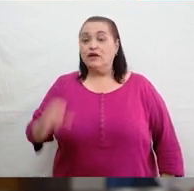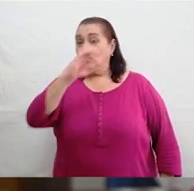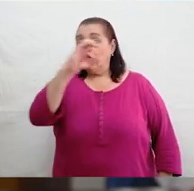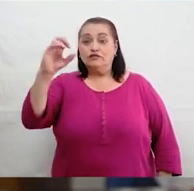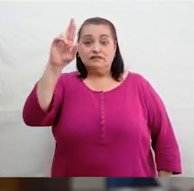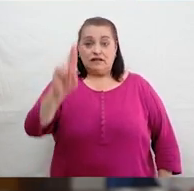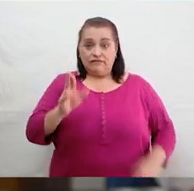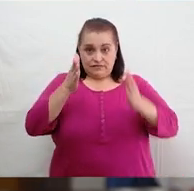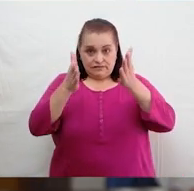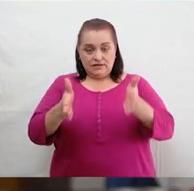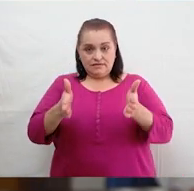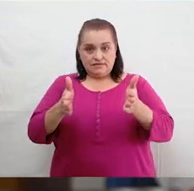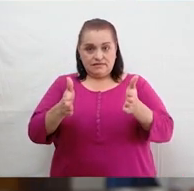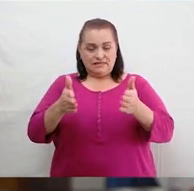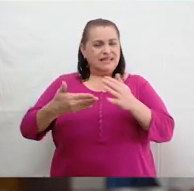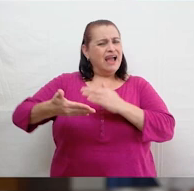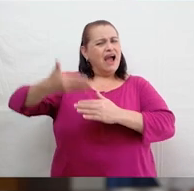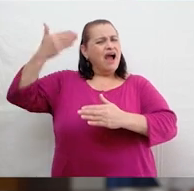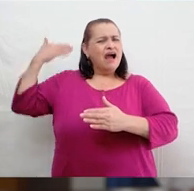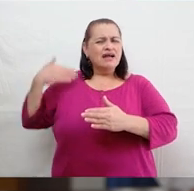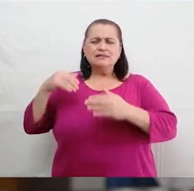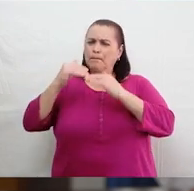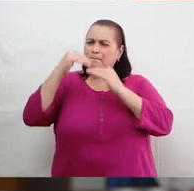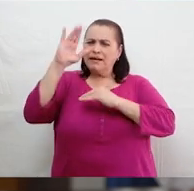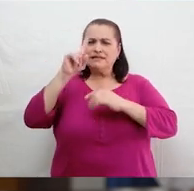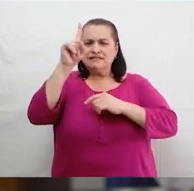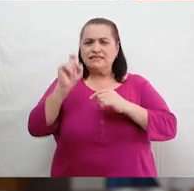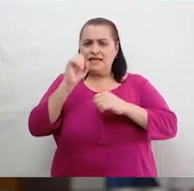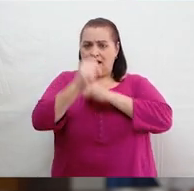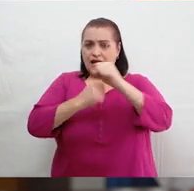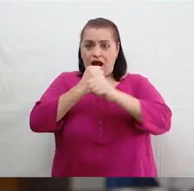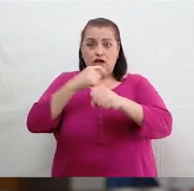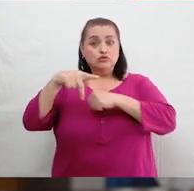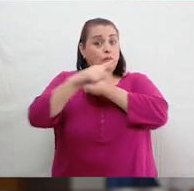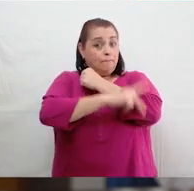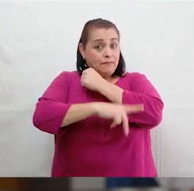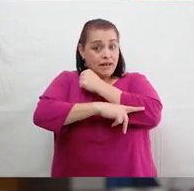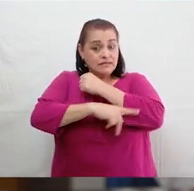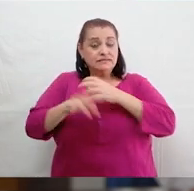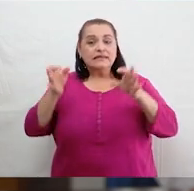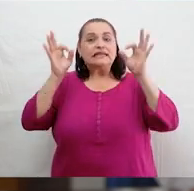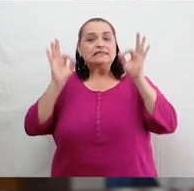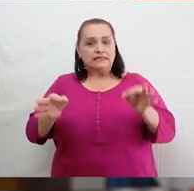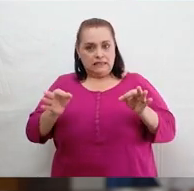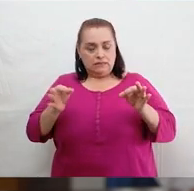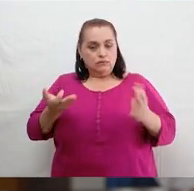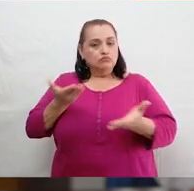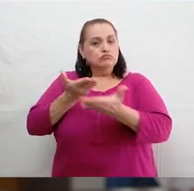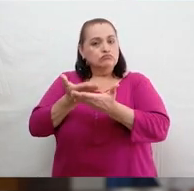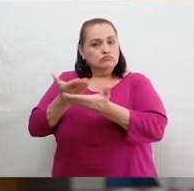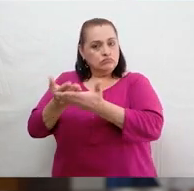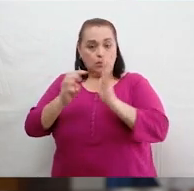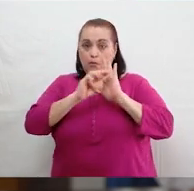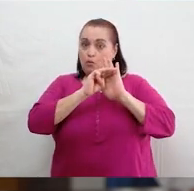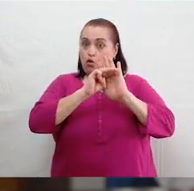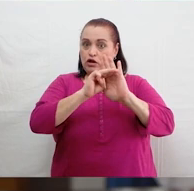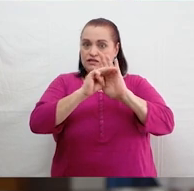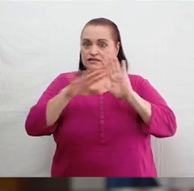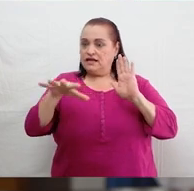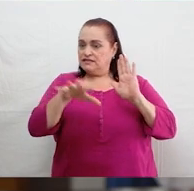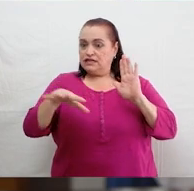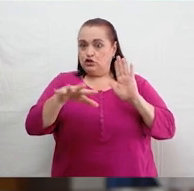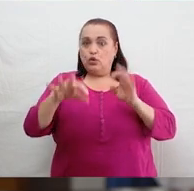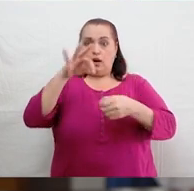Costarricenses, hace más de 100 años como país decidimos apostar por modernizar el sector